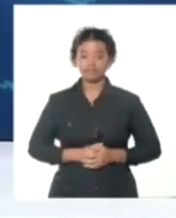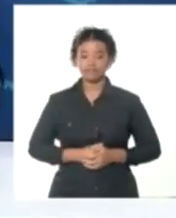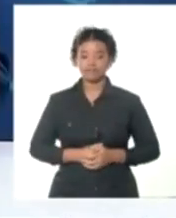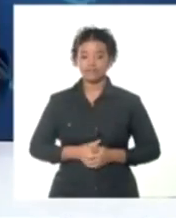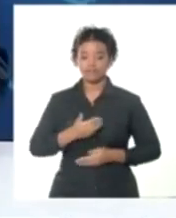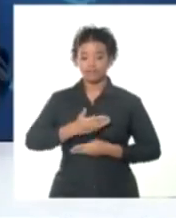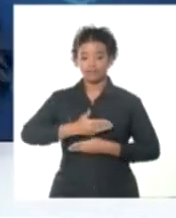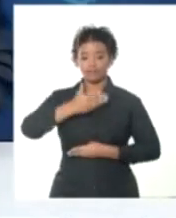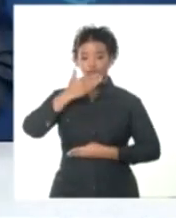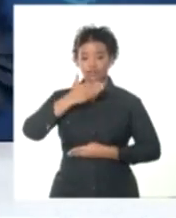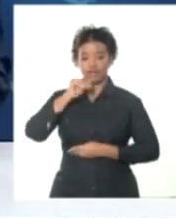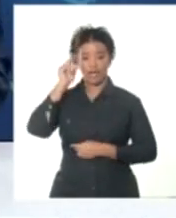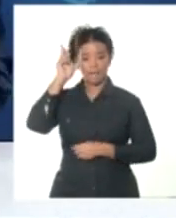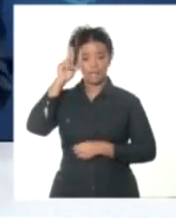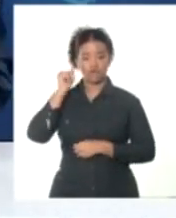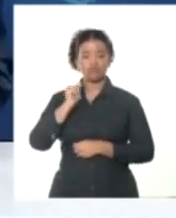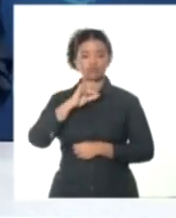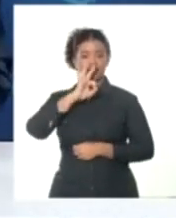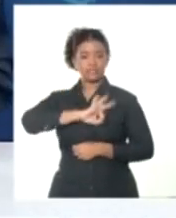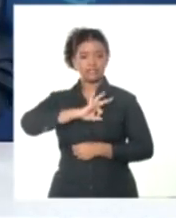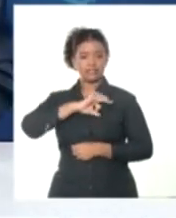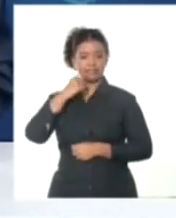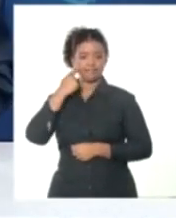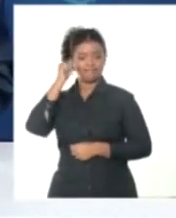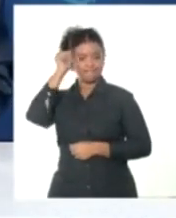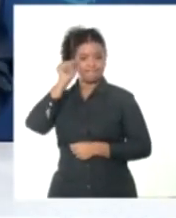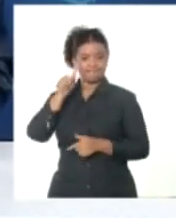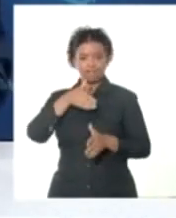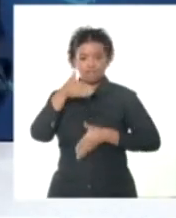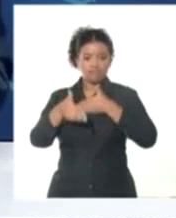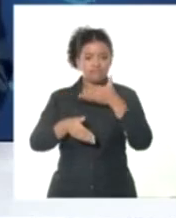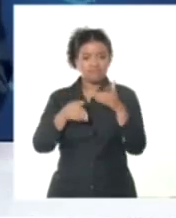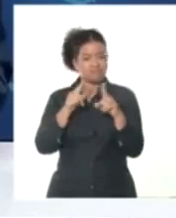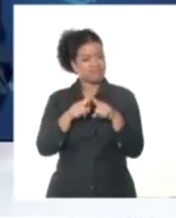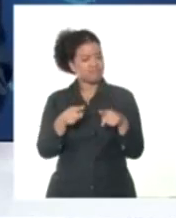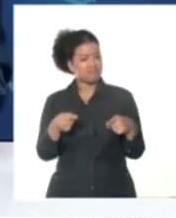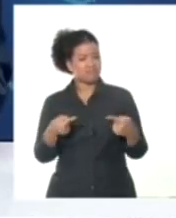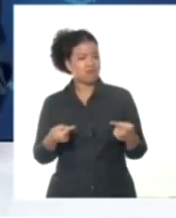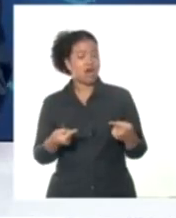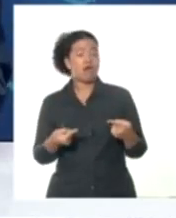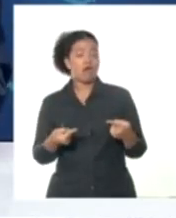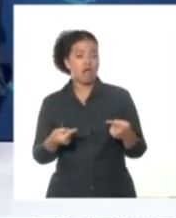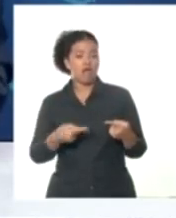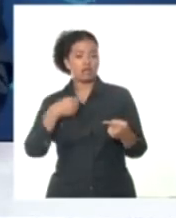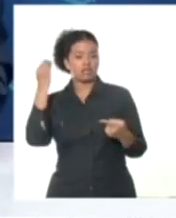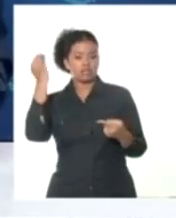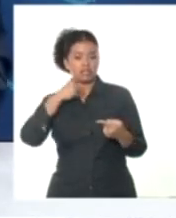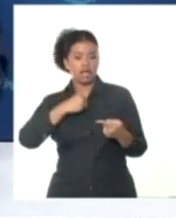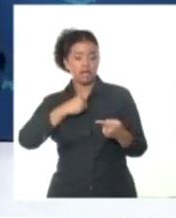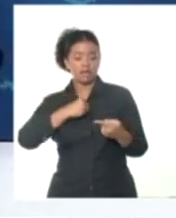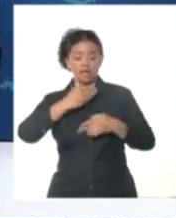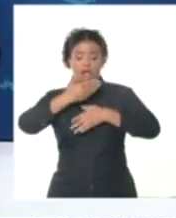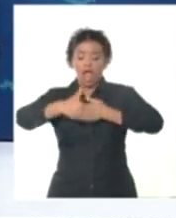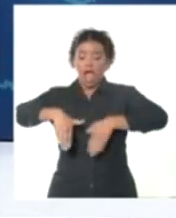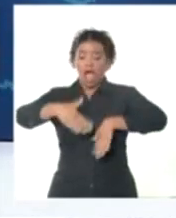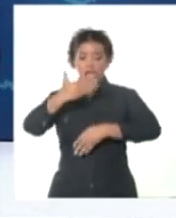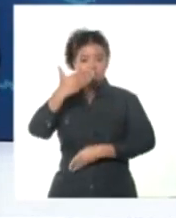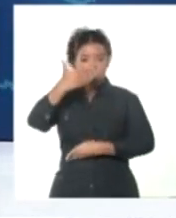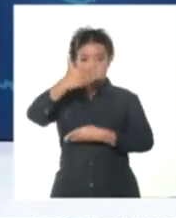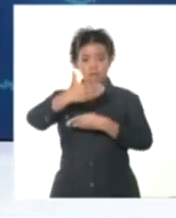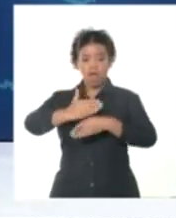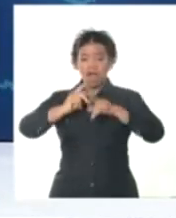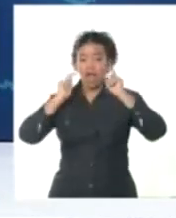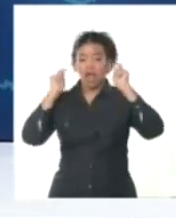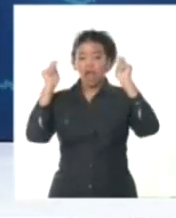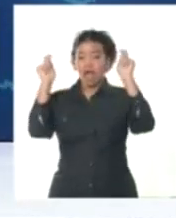Perú y Chile vivió este sábado momentos de tensión, y esto a causa de enfrentamientos durante el bloqueo de una carretera, una manifestación realizada